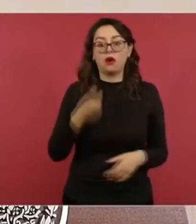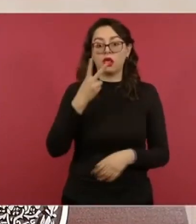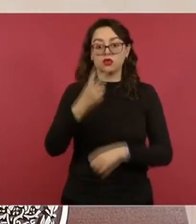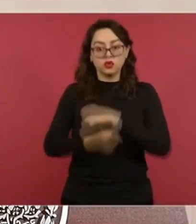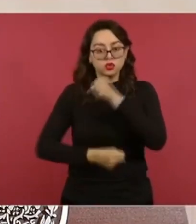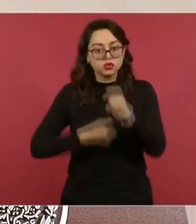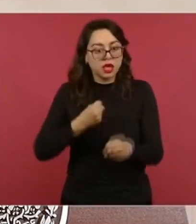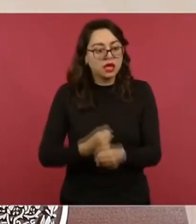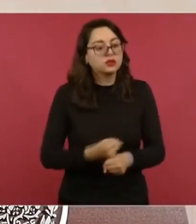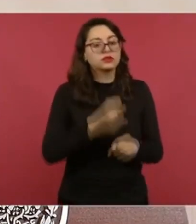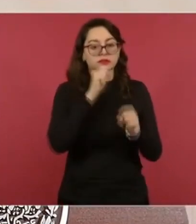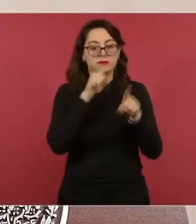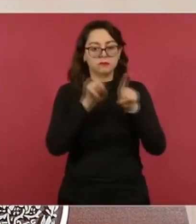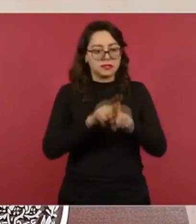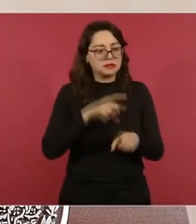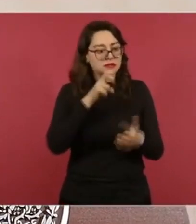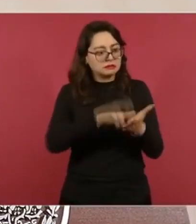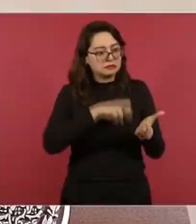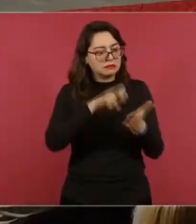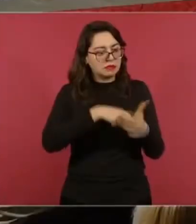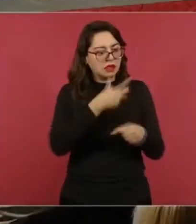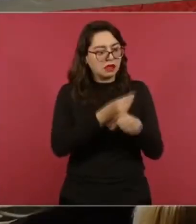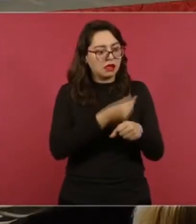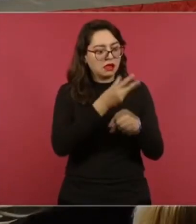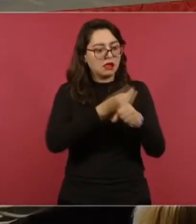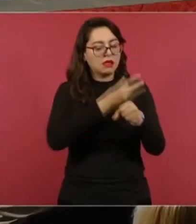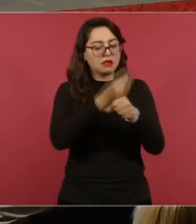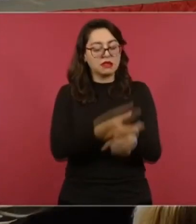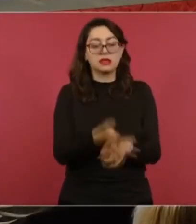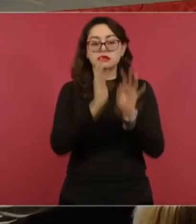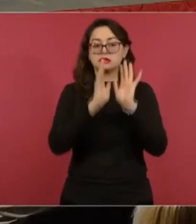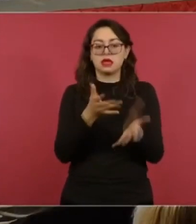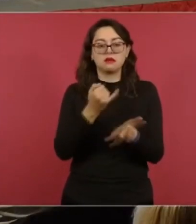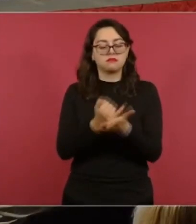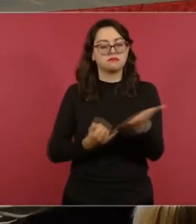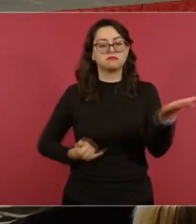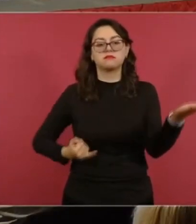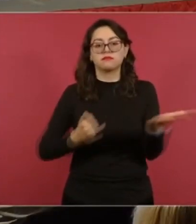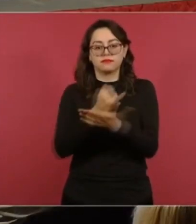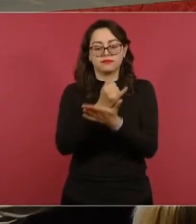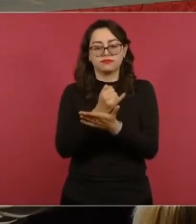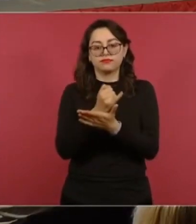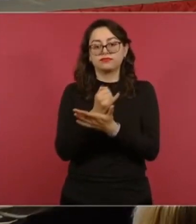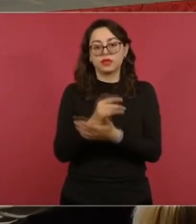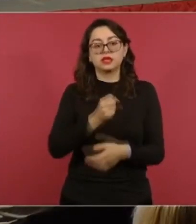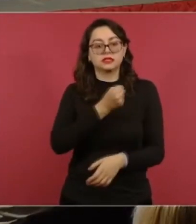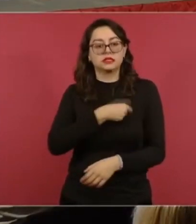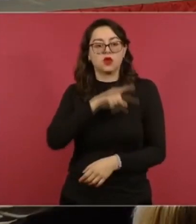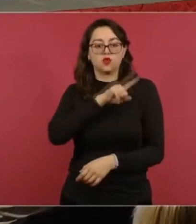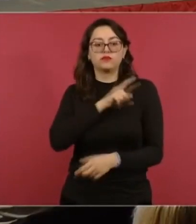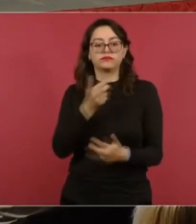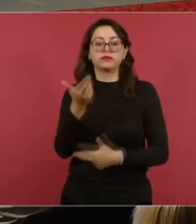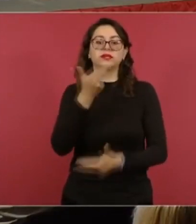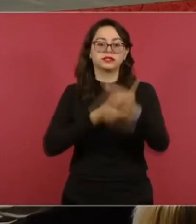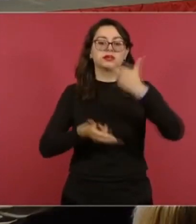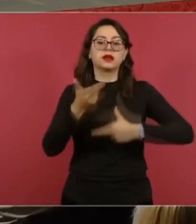a este Acuerdo Nacional para la Federalización de los Sistemas de Salud para el Bienestar. Gracias por